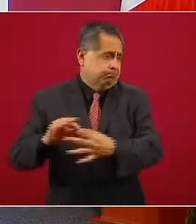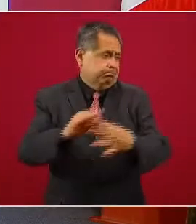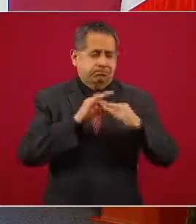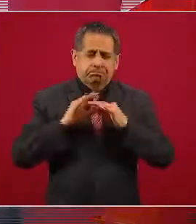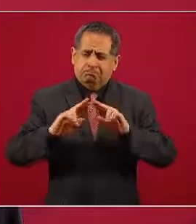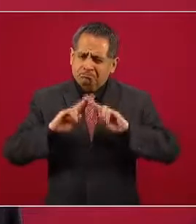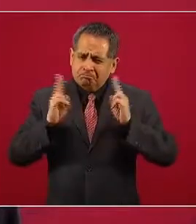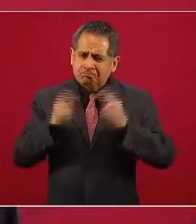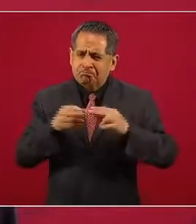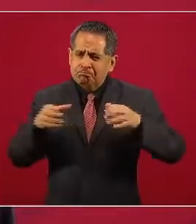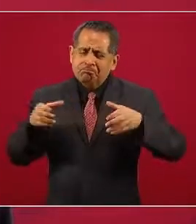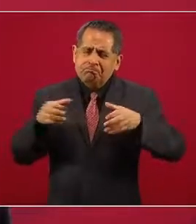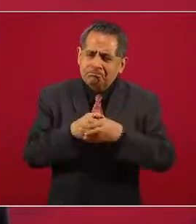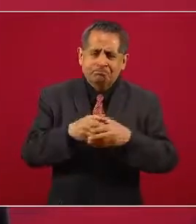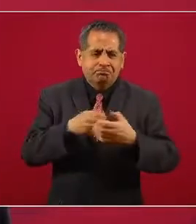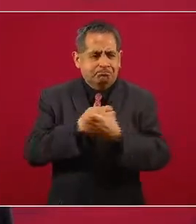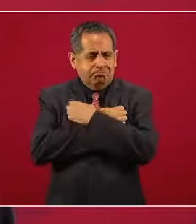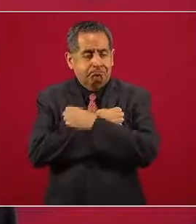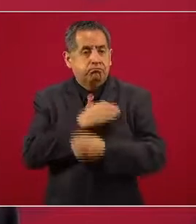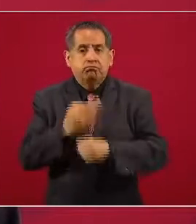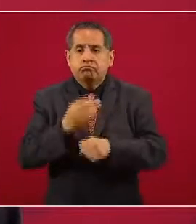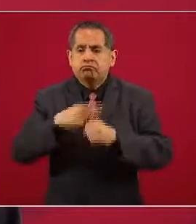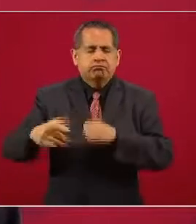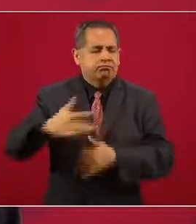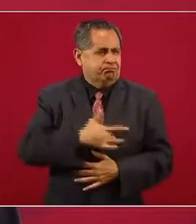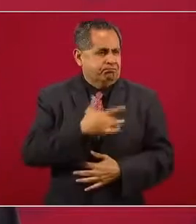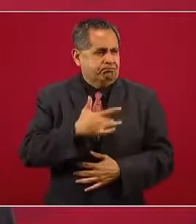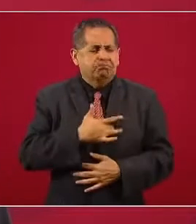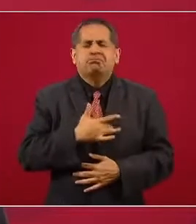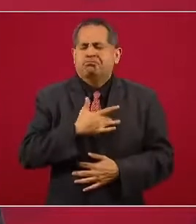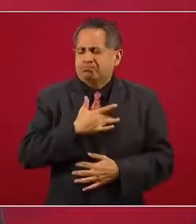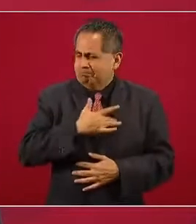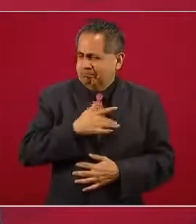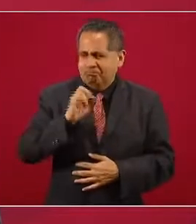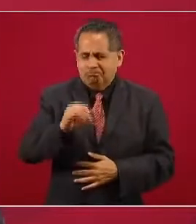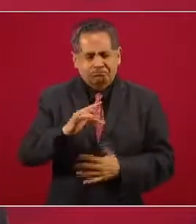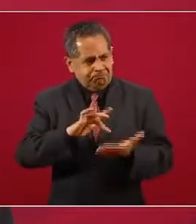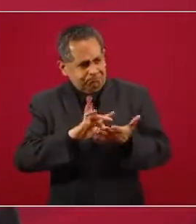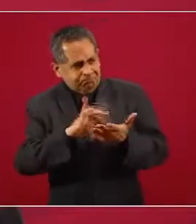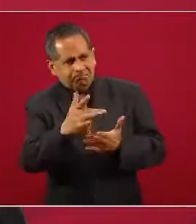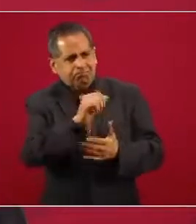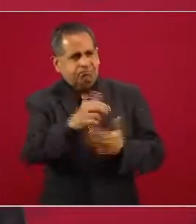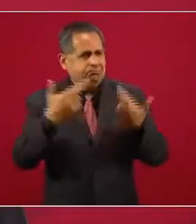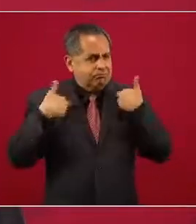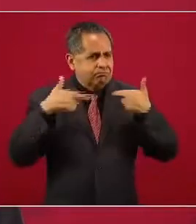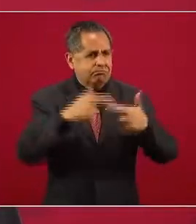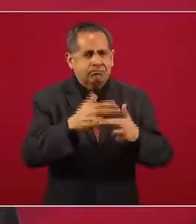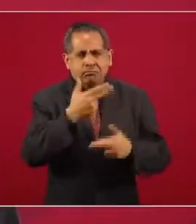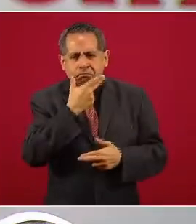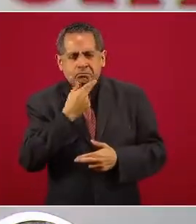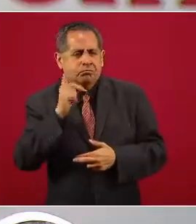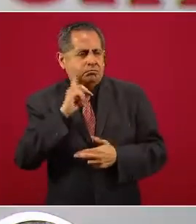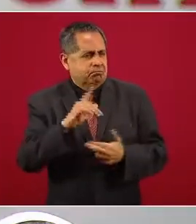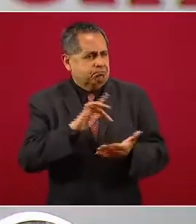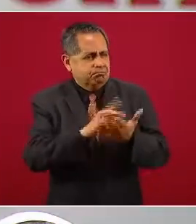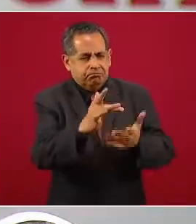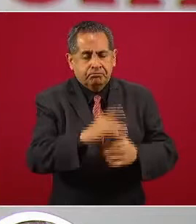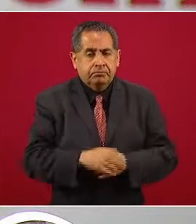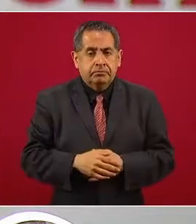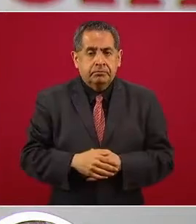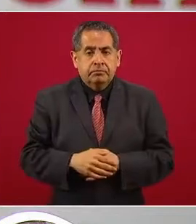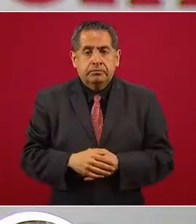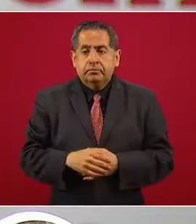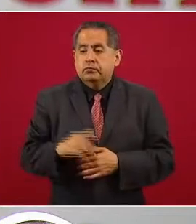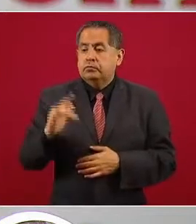Hoy el país entero siente de corazón gratitud por sus maestras y maestros. El primero de